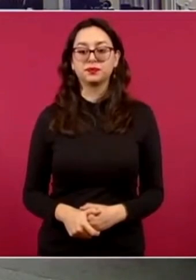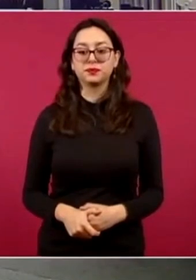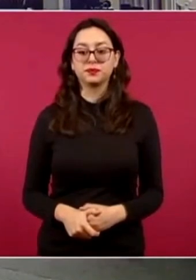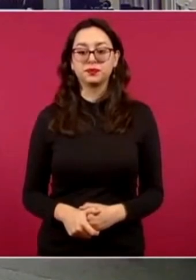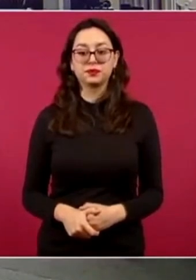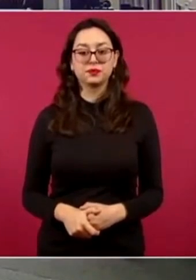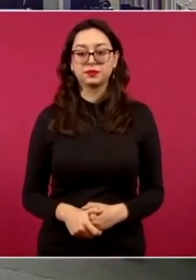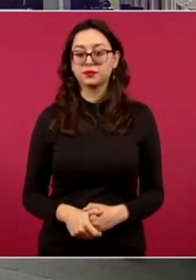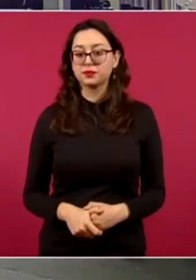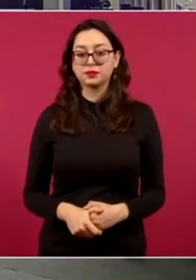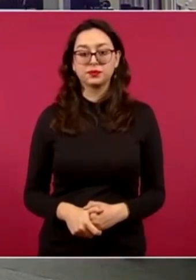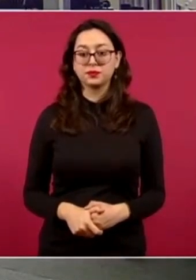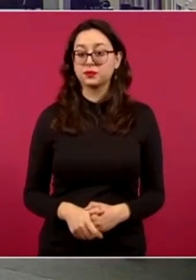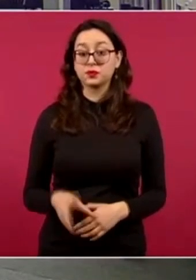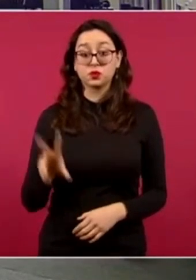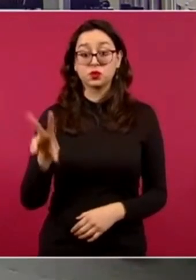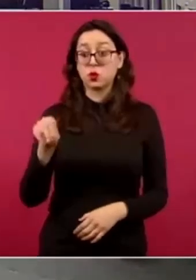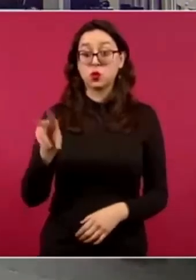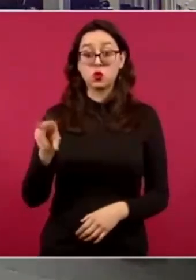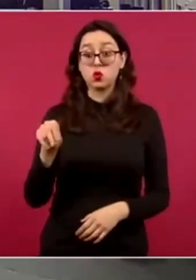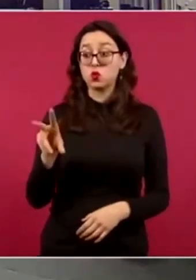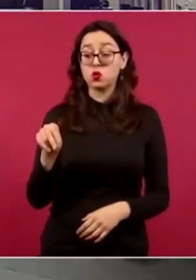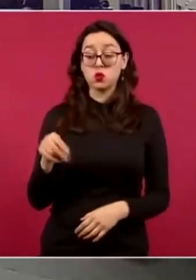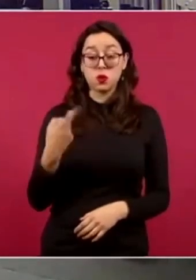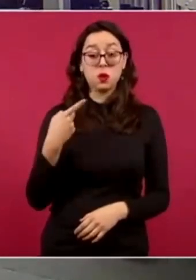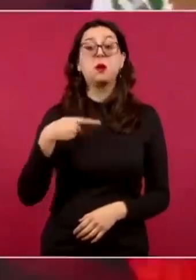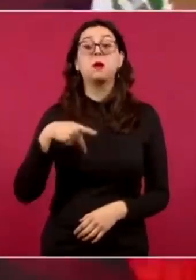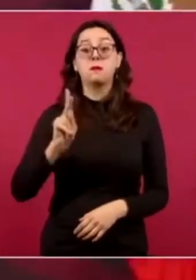no pero si van a estar los gobernadores